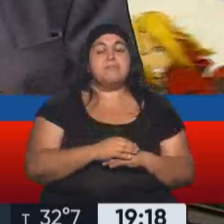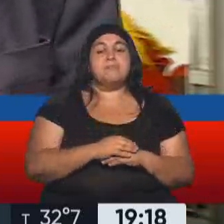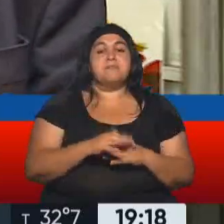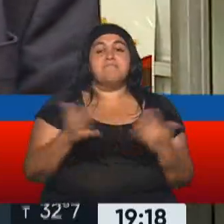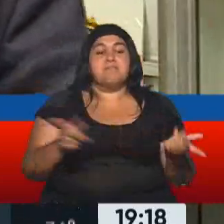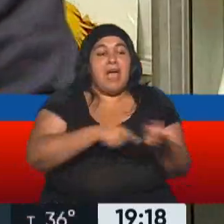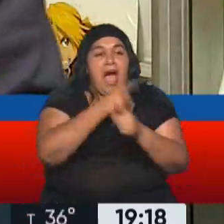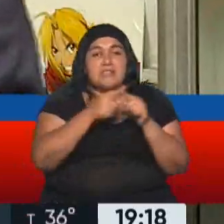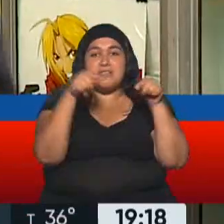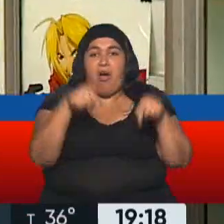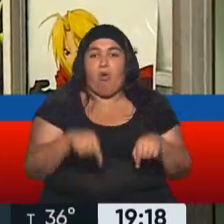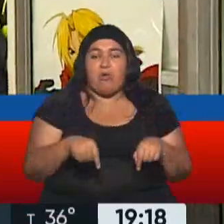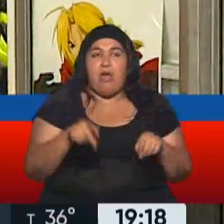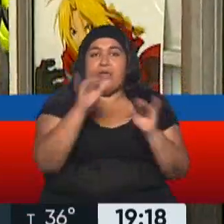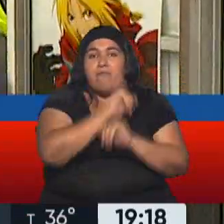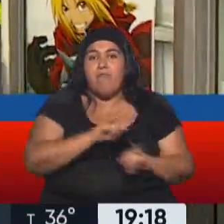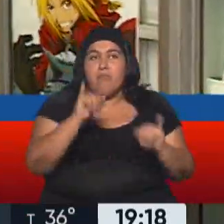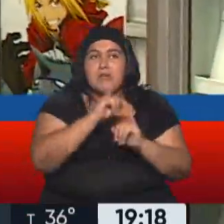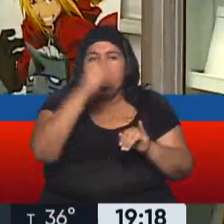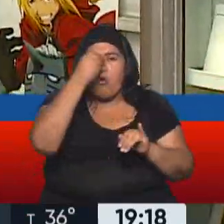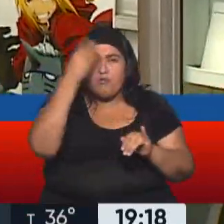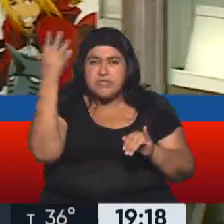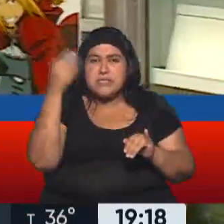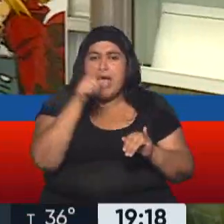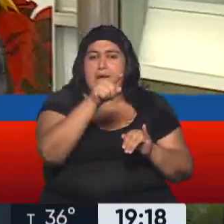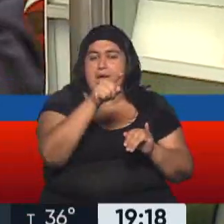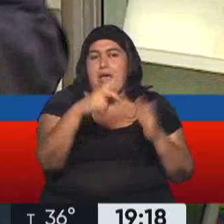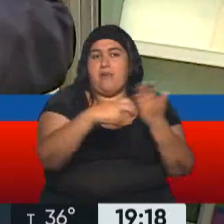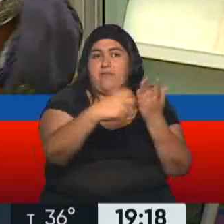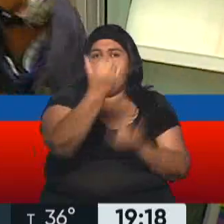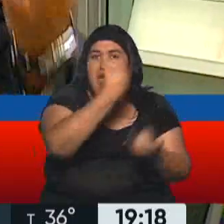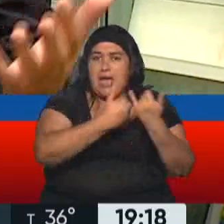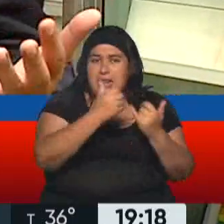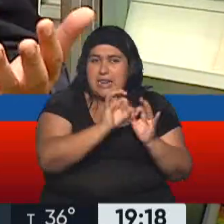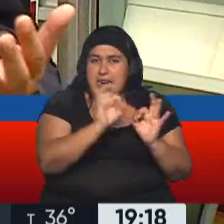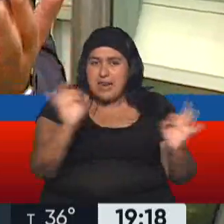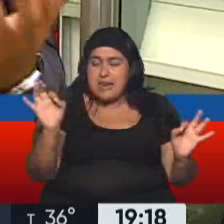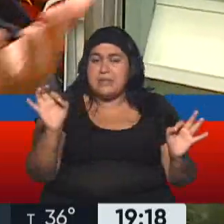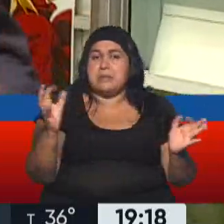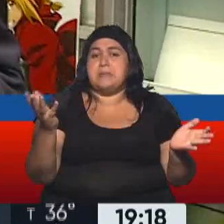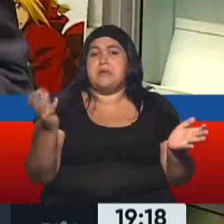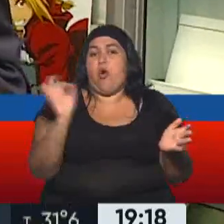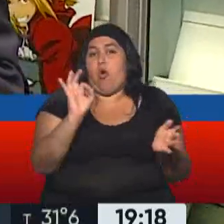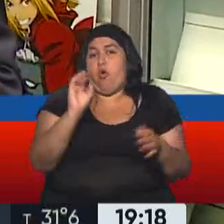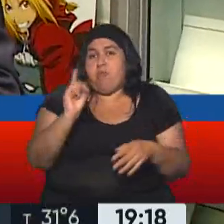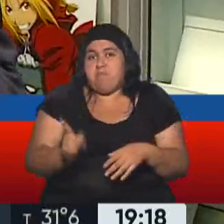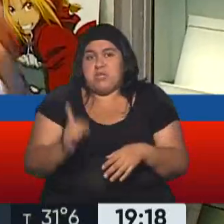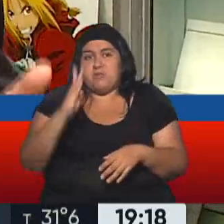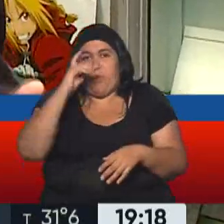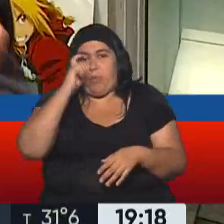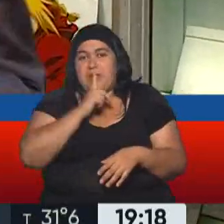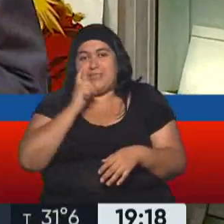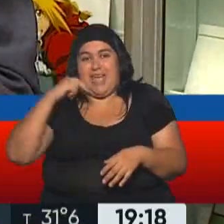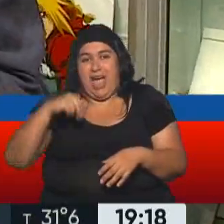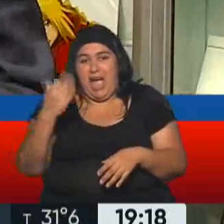haya una información oficial proveniente de la Fiscalía, de la propia Betiana o de